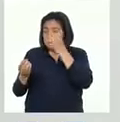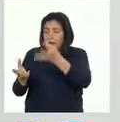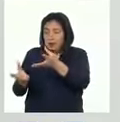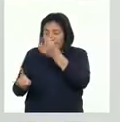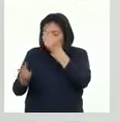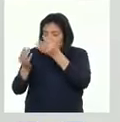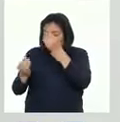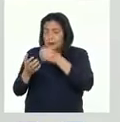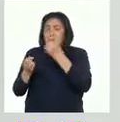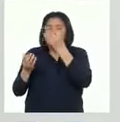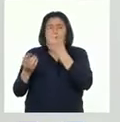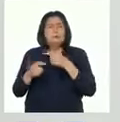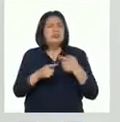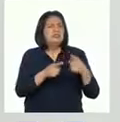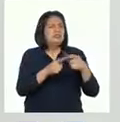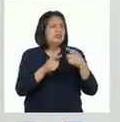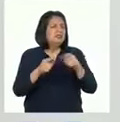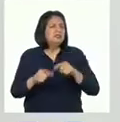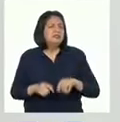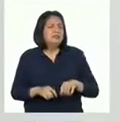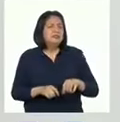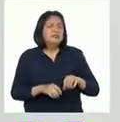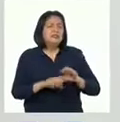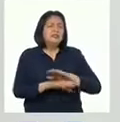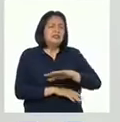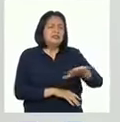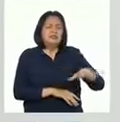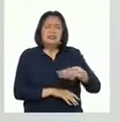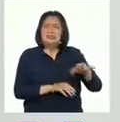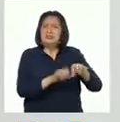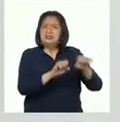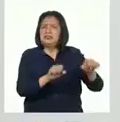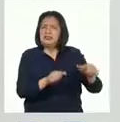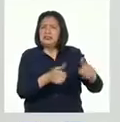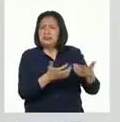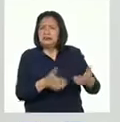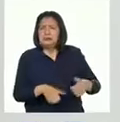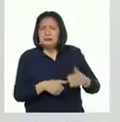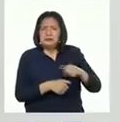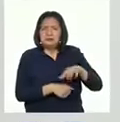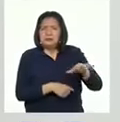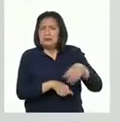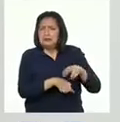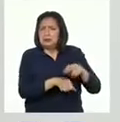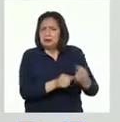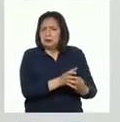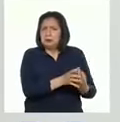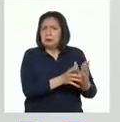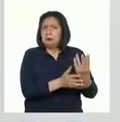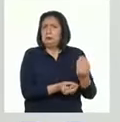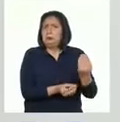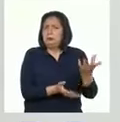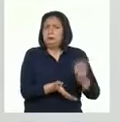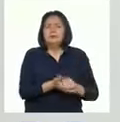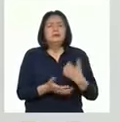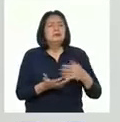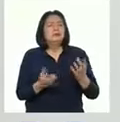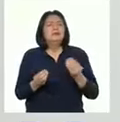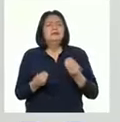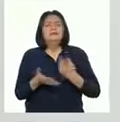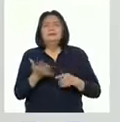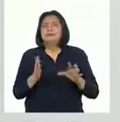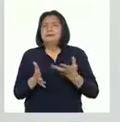sobre la diversidad de los ecosistemas y su relación con las plantas. En este proceso, emplearemos la